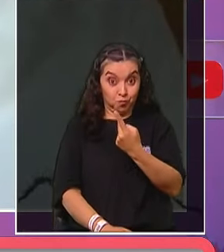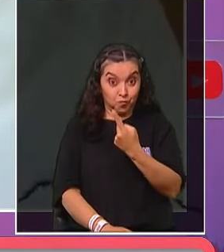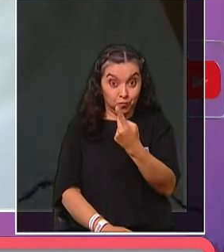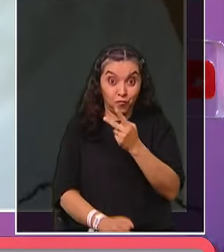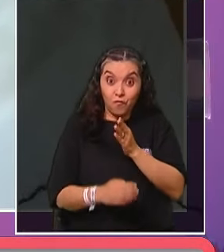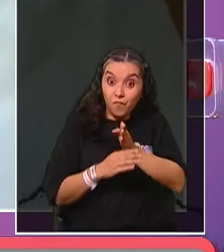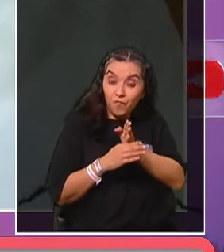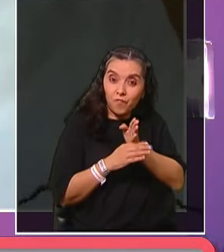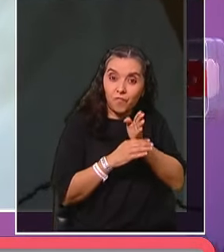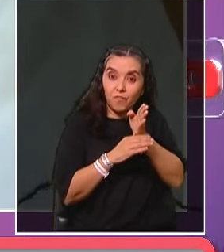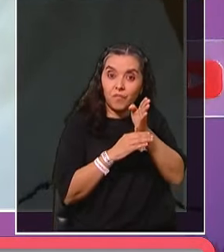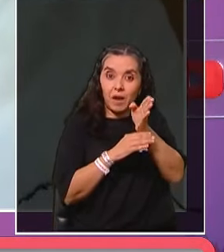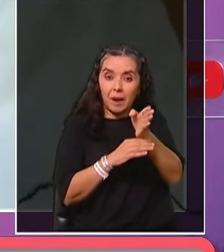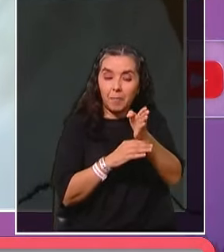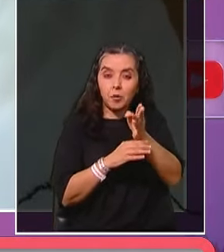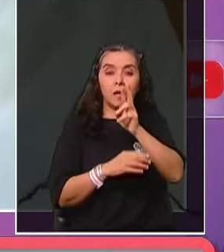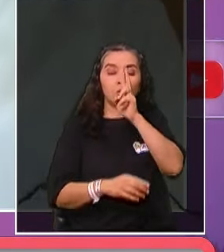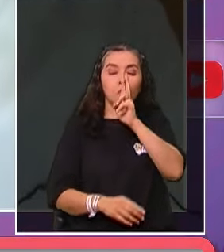y de becas y de Gracias.